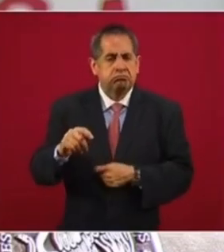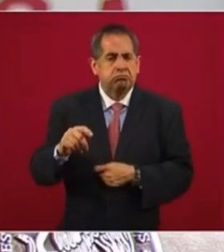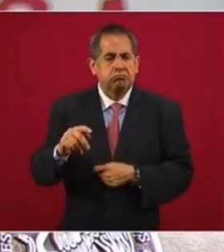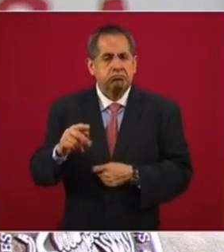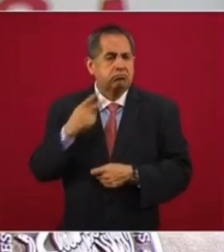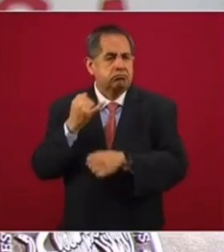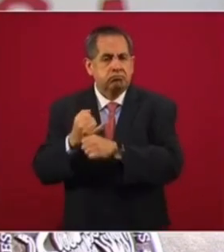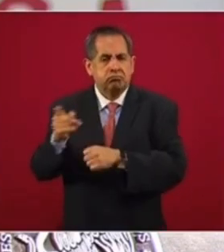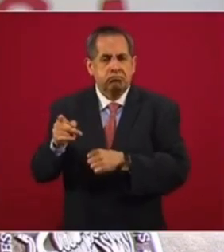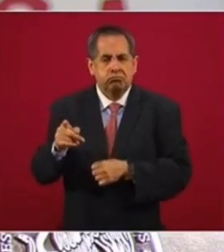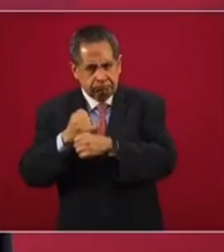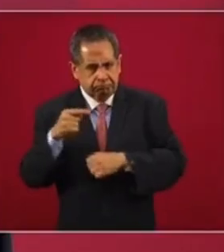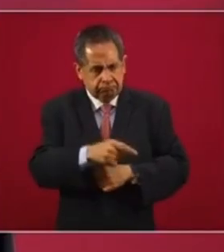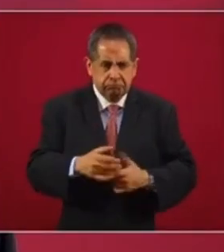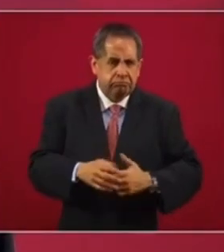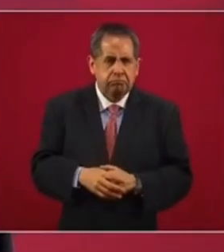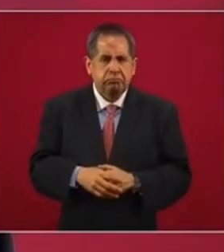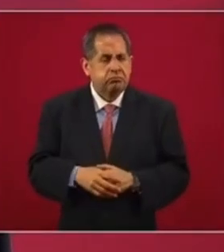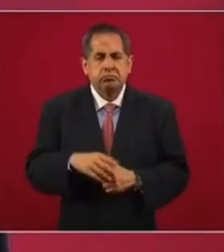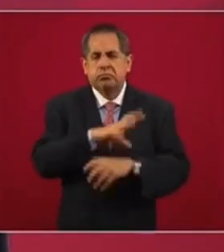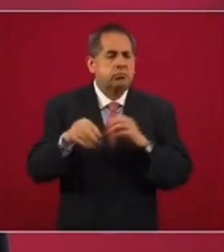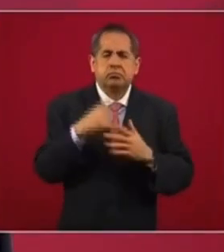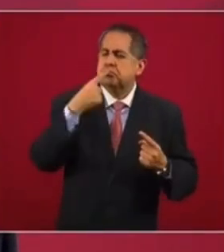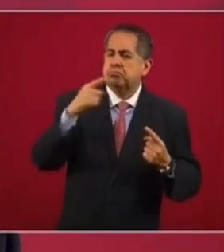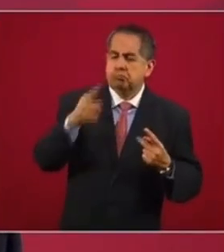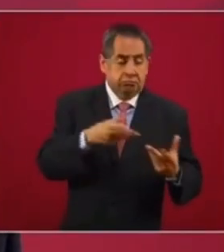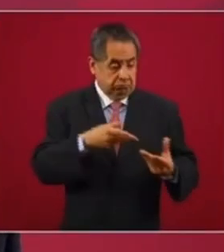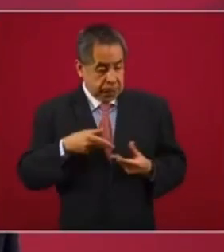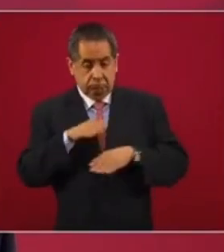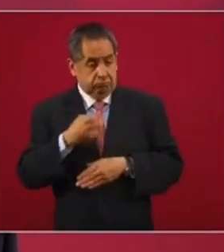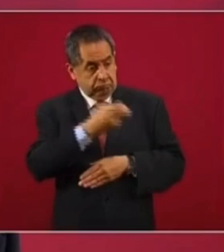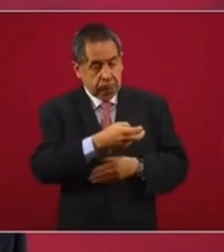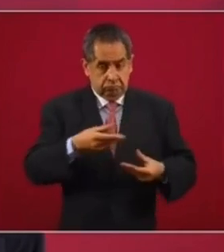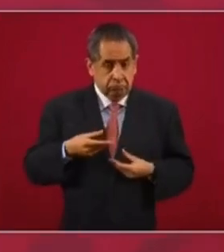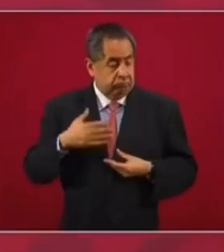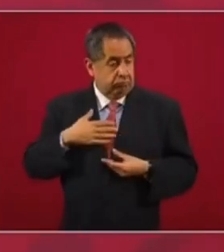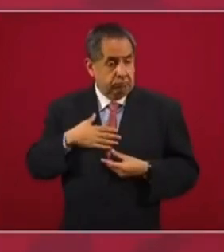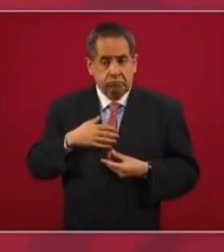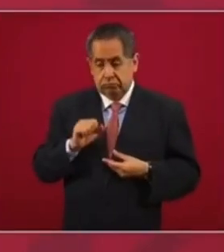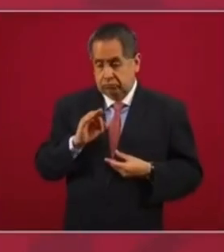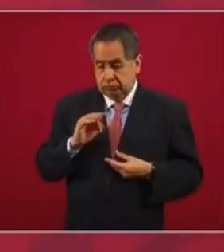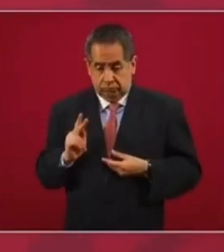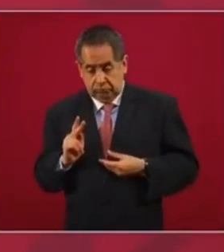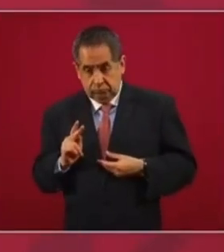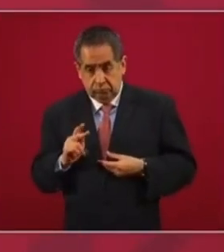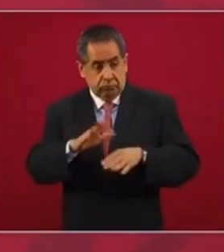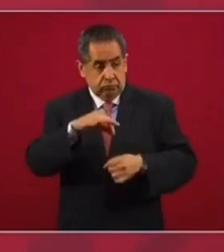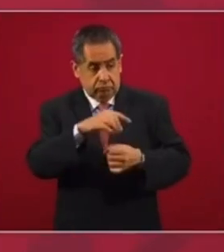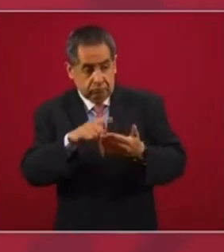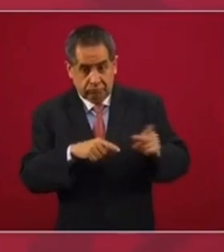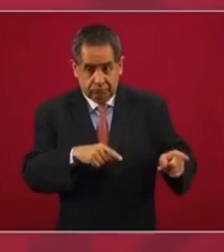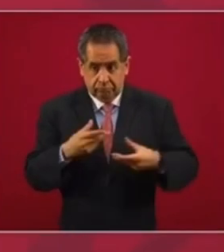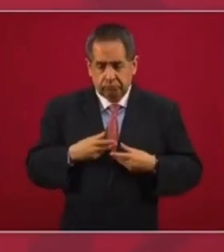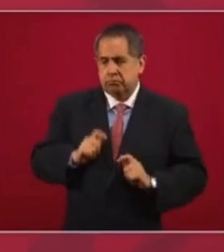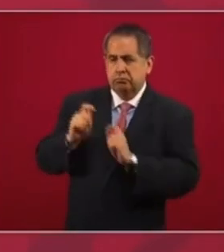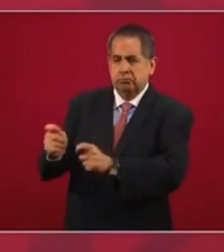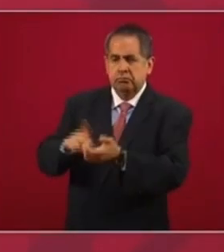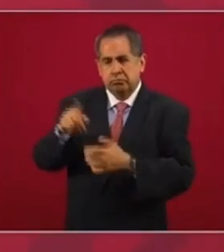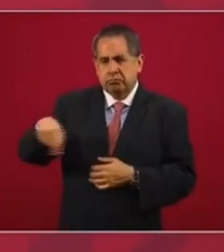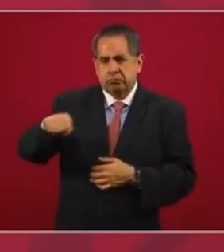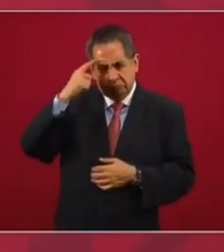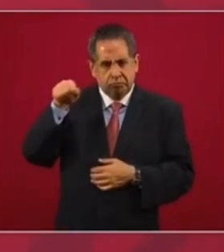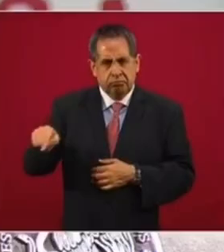Electoral, que todas las quejas que se reciban ahí en la Secretaría de la Función Pública se turnen